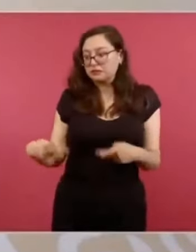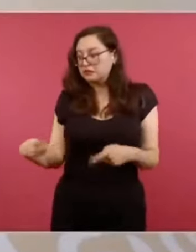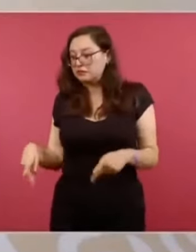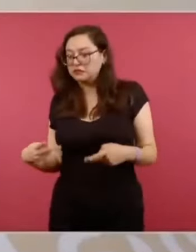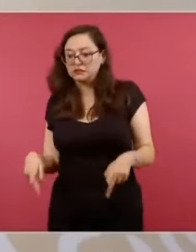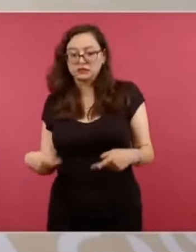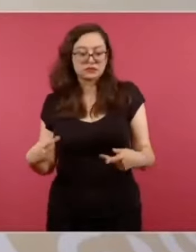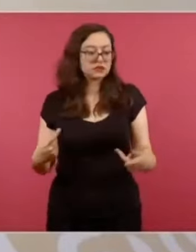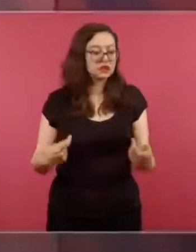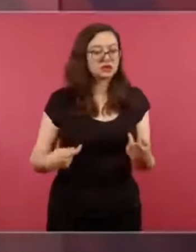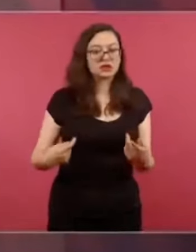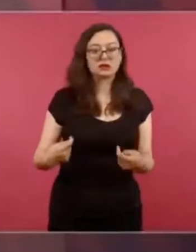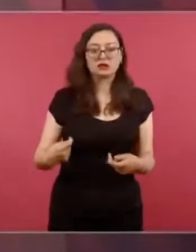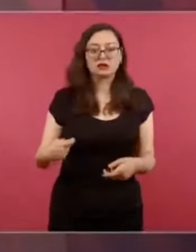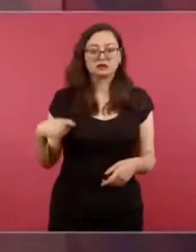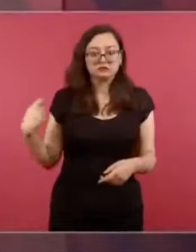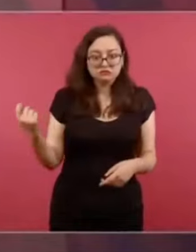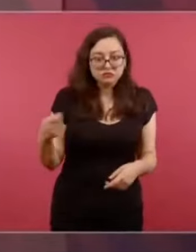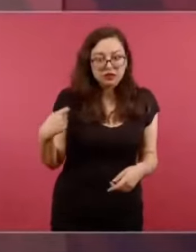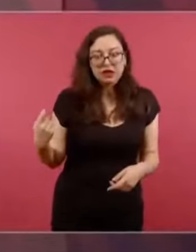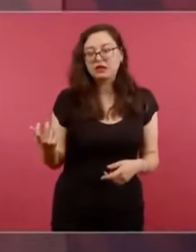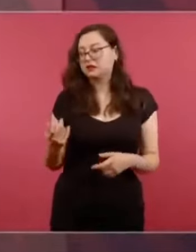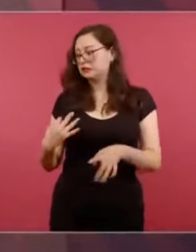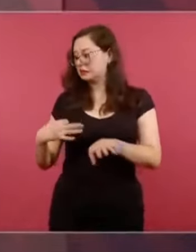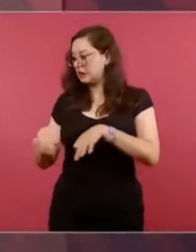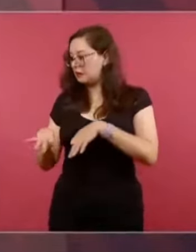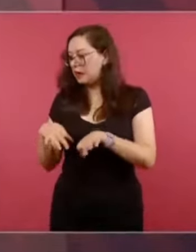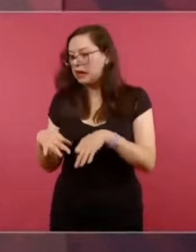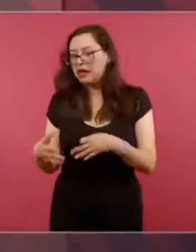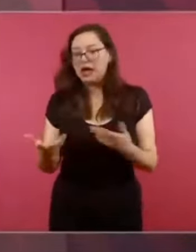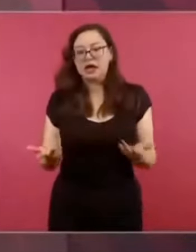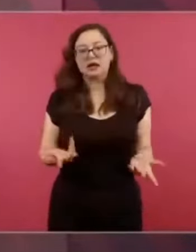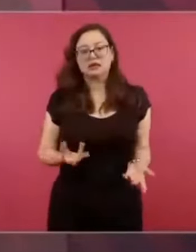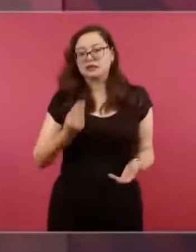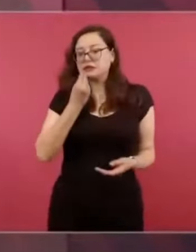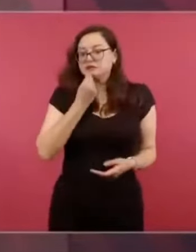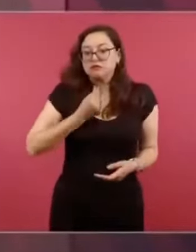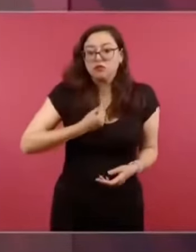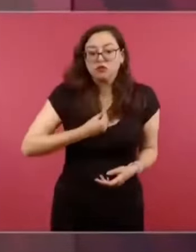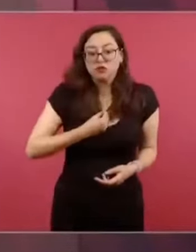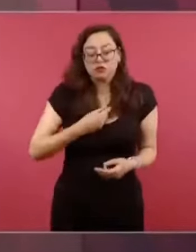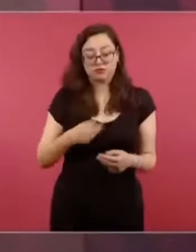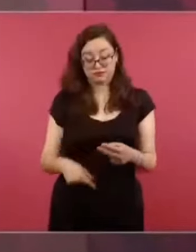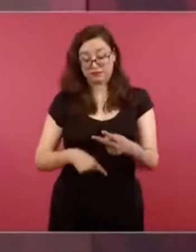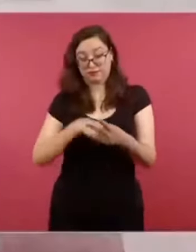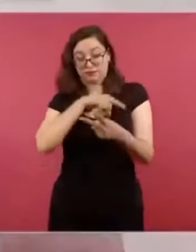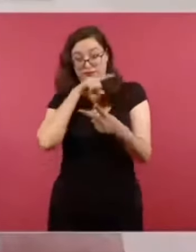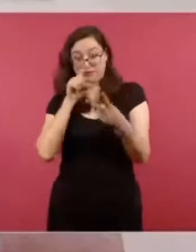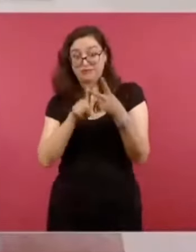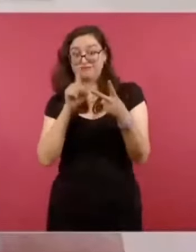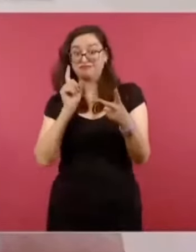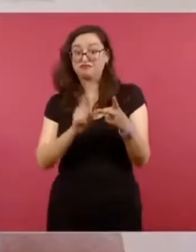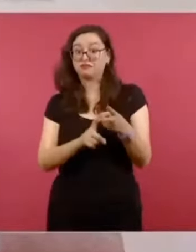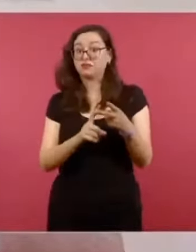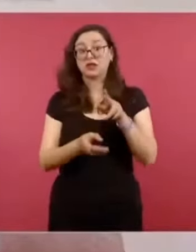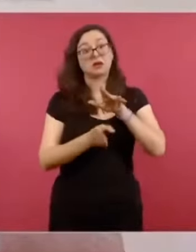irse a buscar la vida arriesgándolo todo a Estados Unidos,